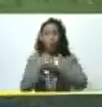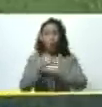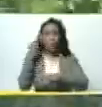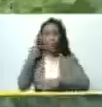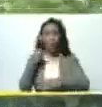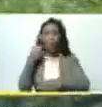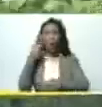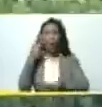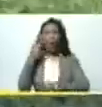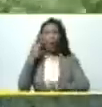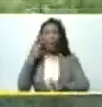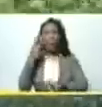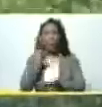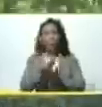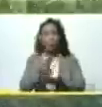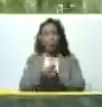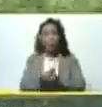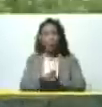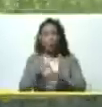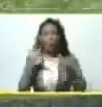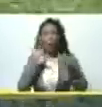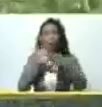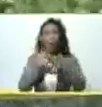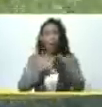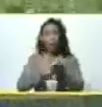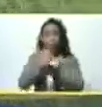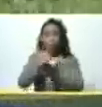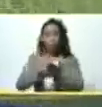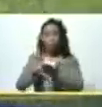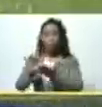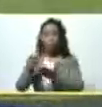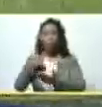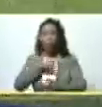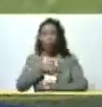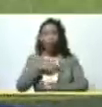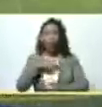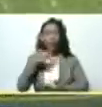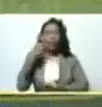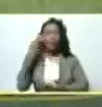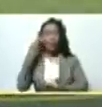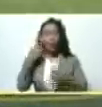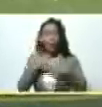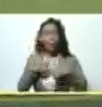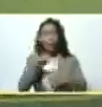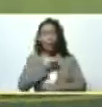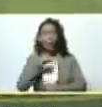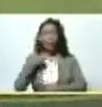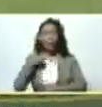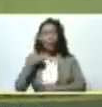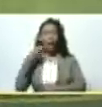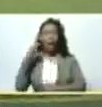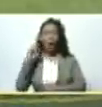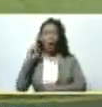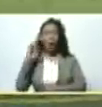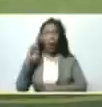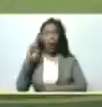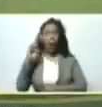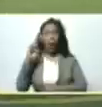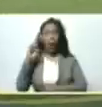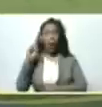Luna en una alianza estratégica pues con nuestra con nuestra empresa privada Oro Branco hemos ido